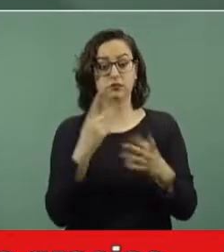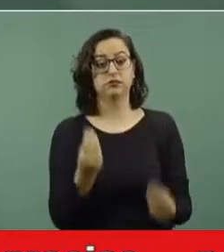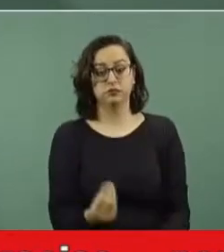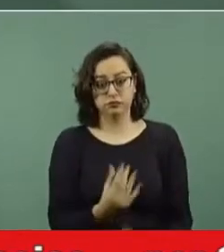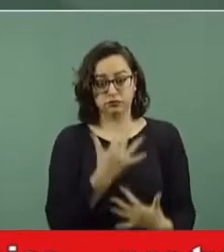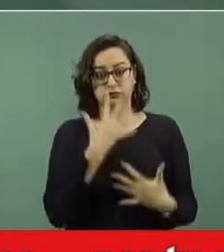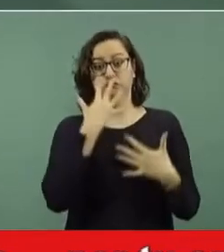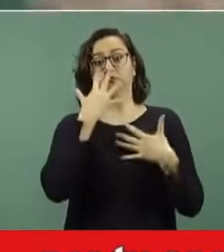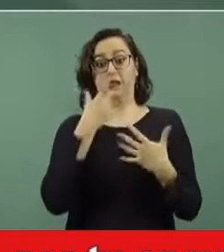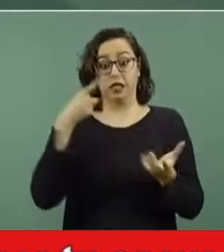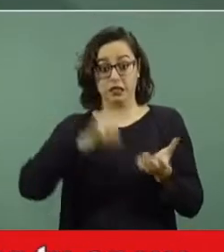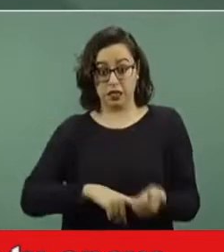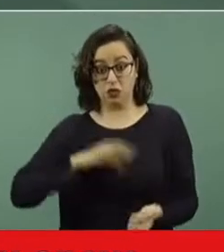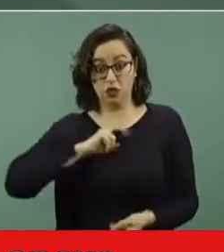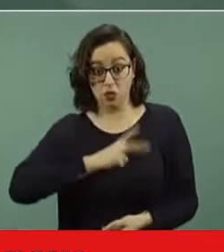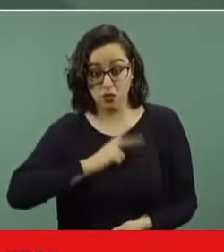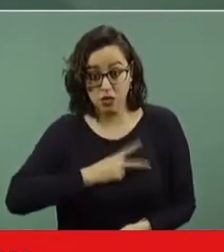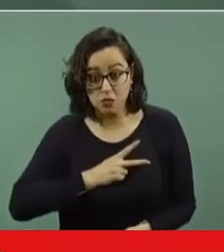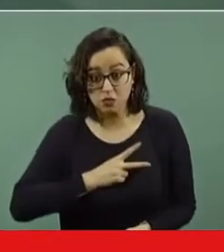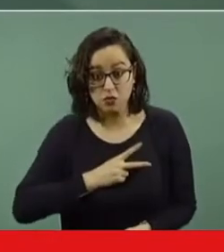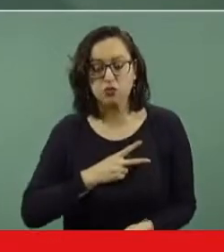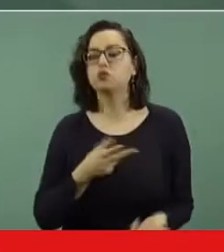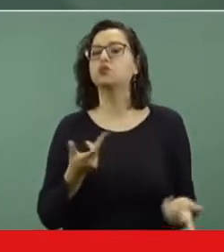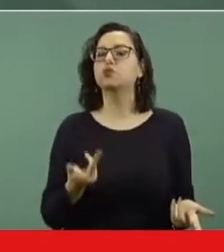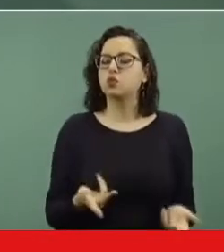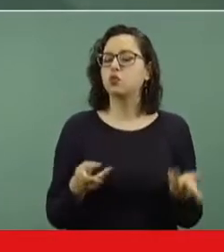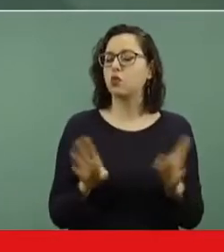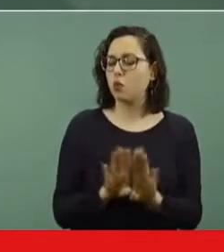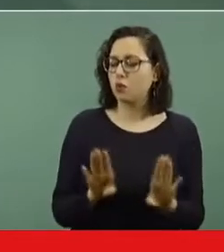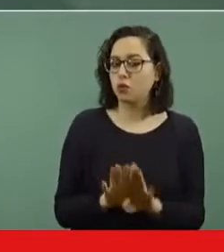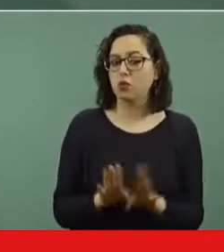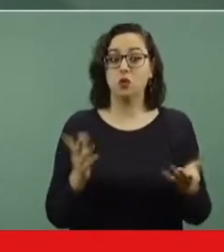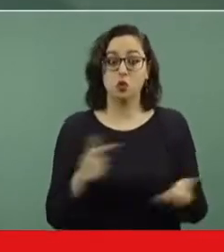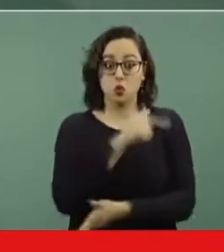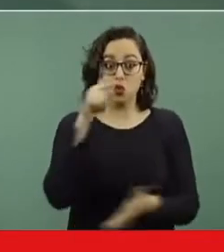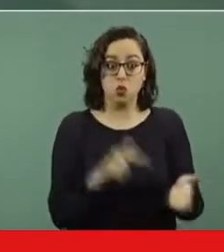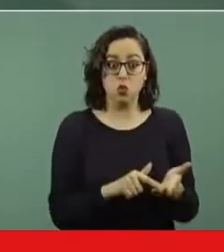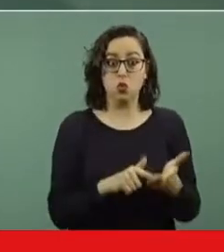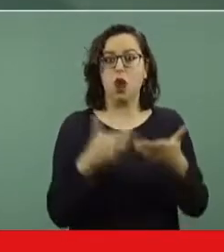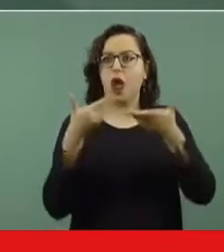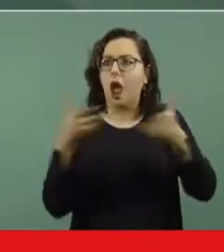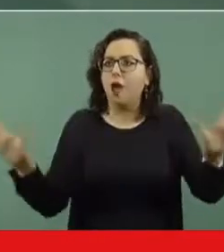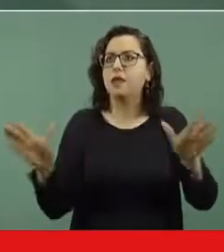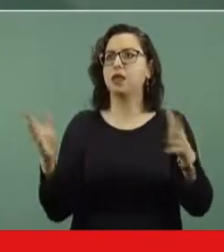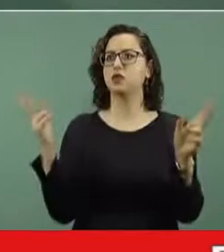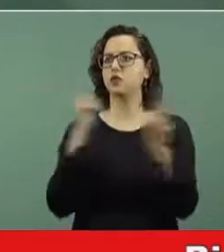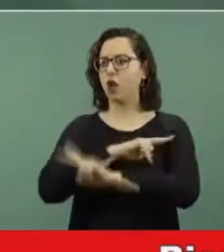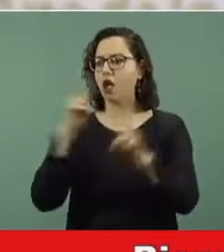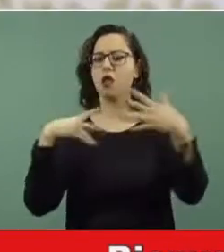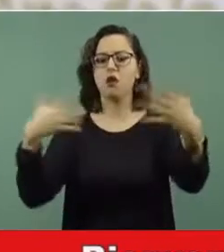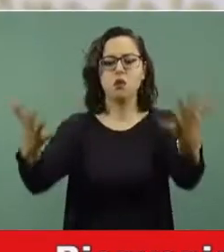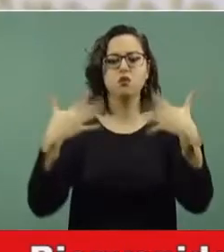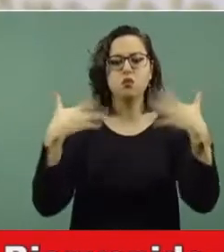de que sean espacios abiertos. Es menor la probabilidad de contagio en espacios abiertos donde circula el